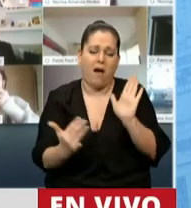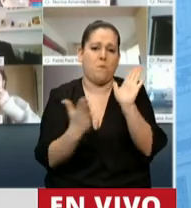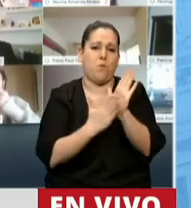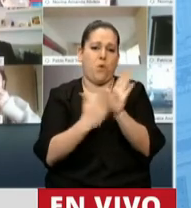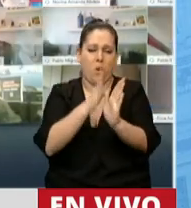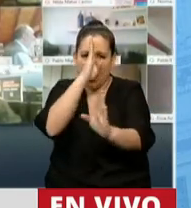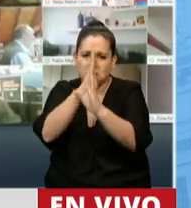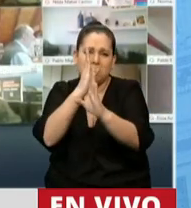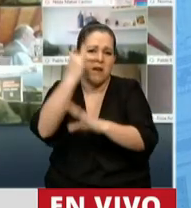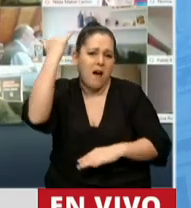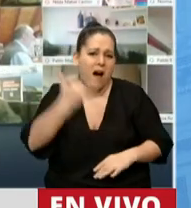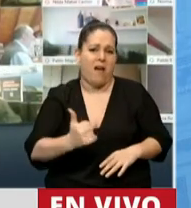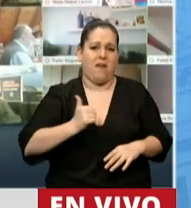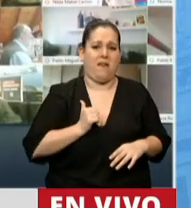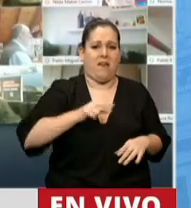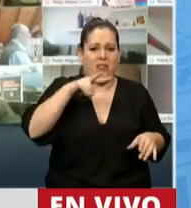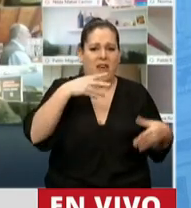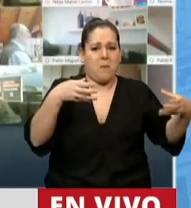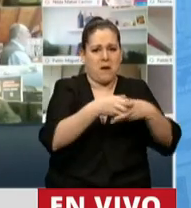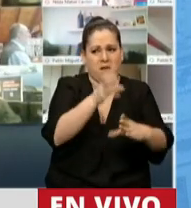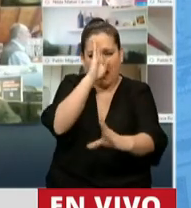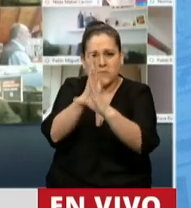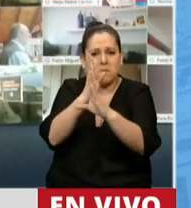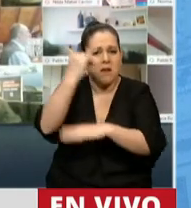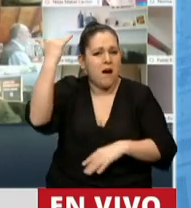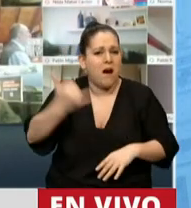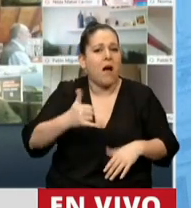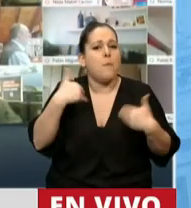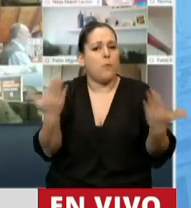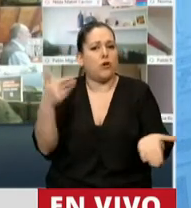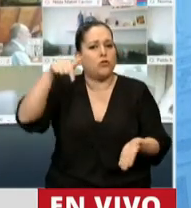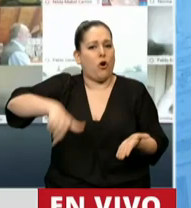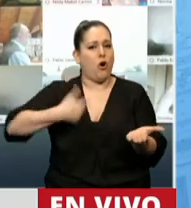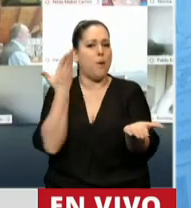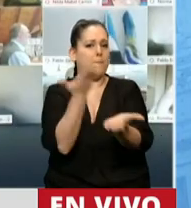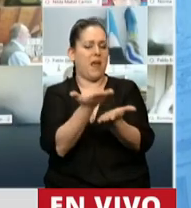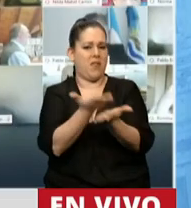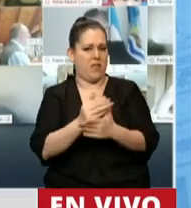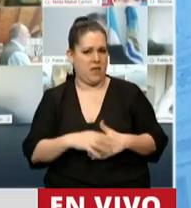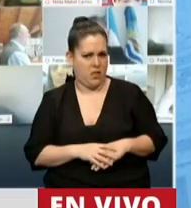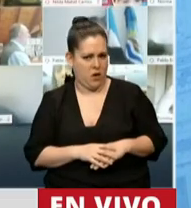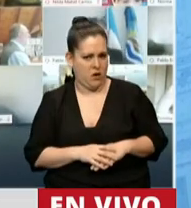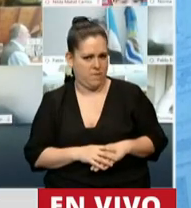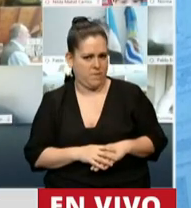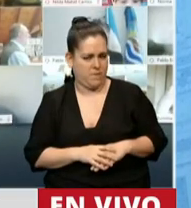Lo hizo la gendarmería, por eso ese pedido que se hizo hoy por parte de su hermano Sergio,